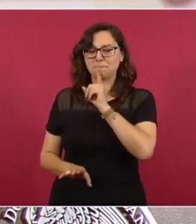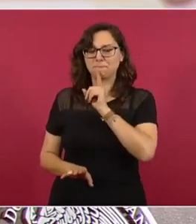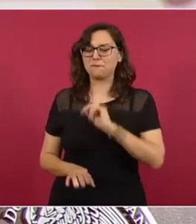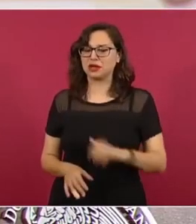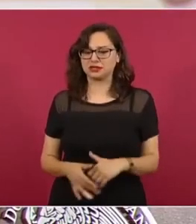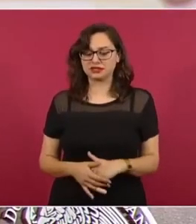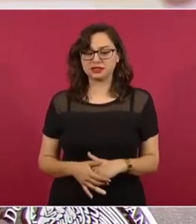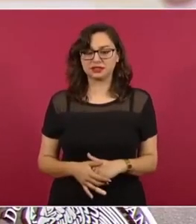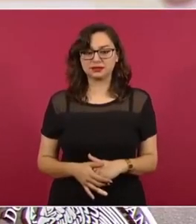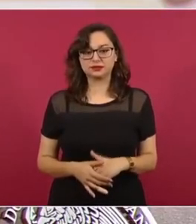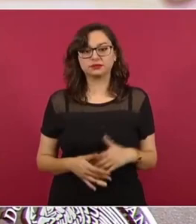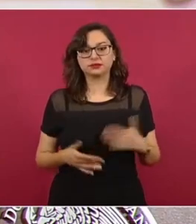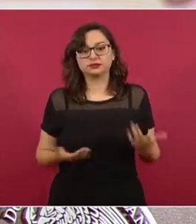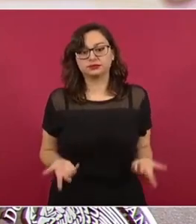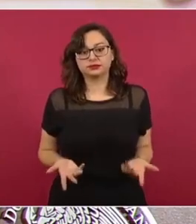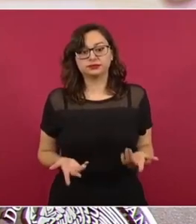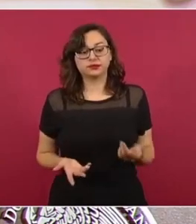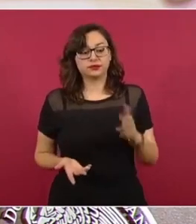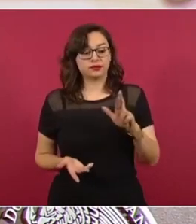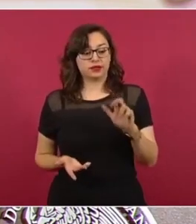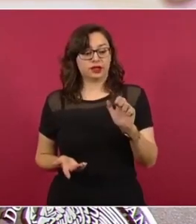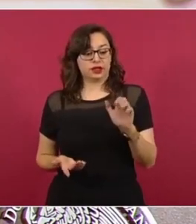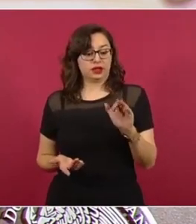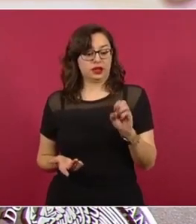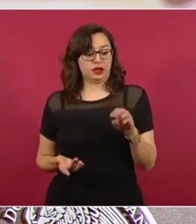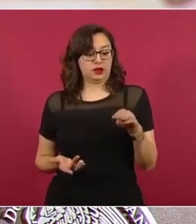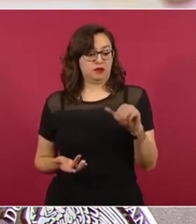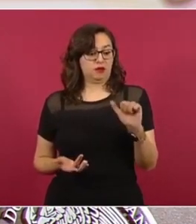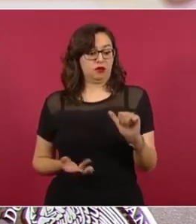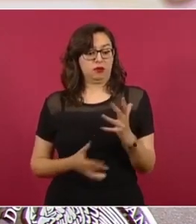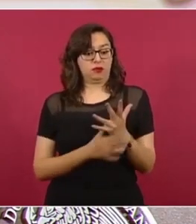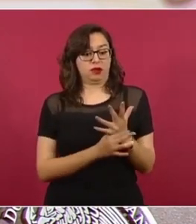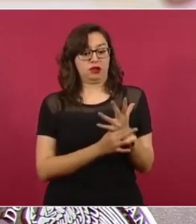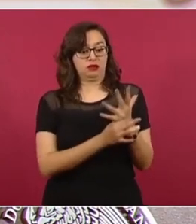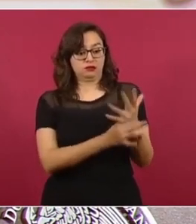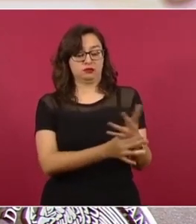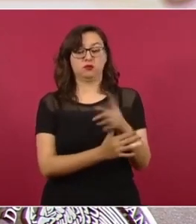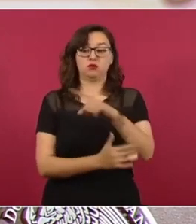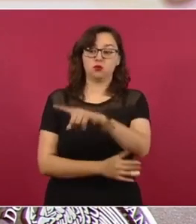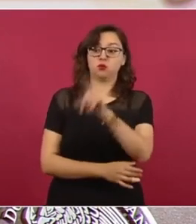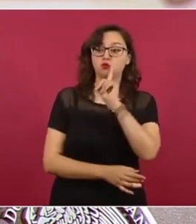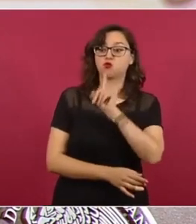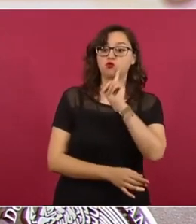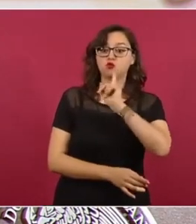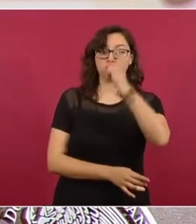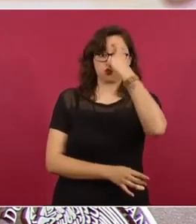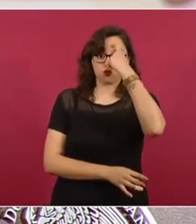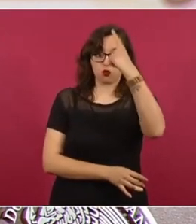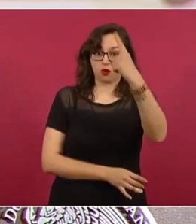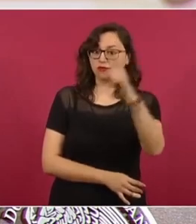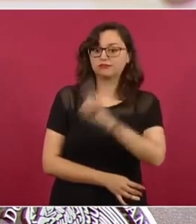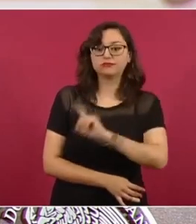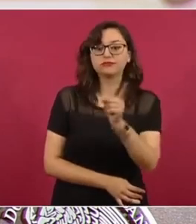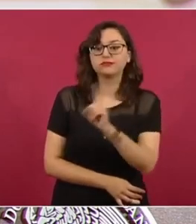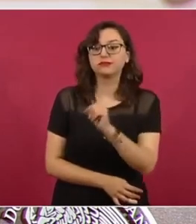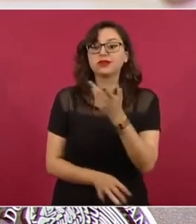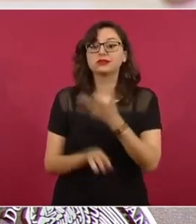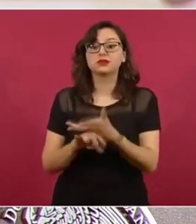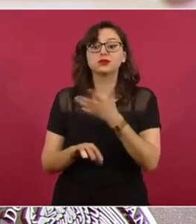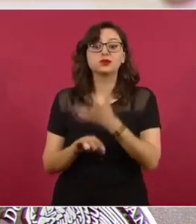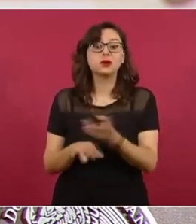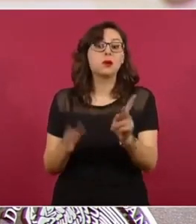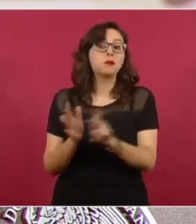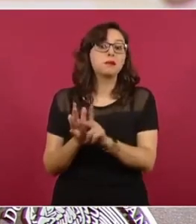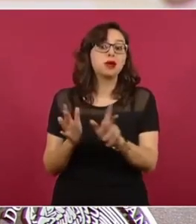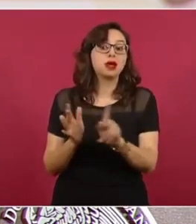Reforma no lo atribuye a la autora, sino al diario estadounidense. Se trata de un artículo de opinión